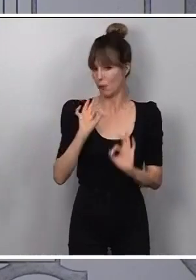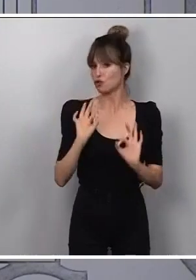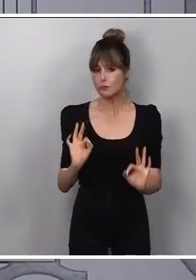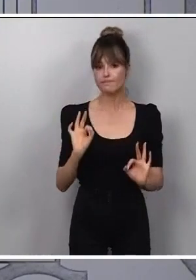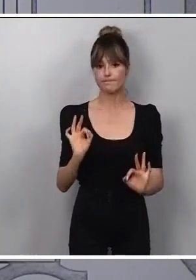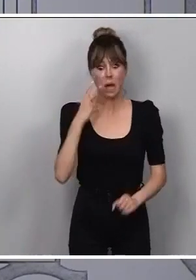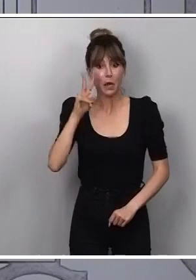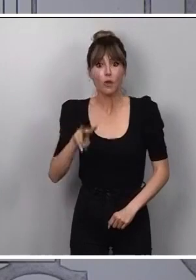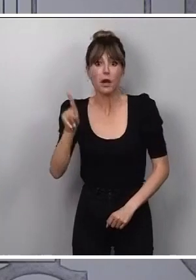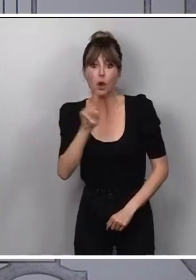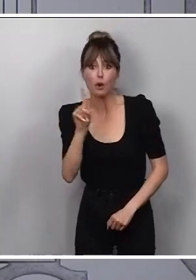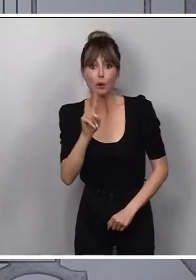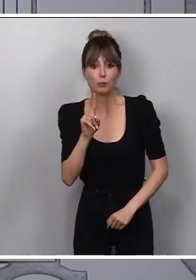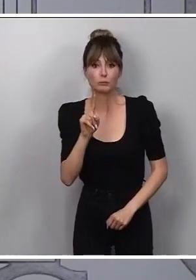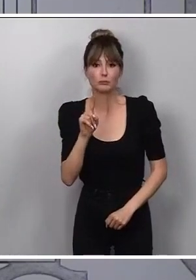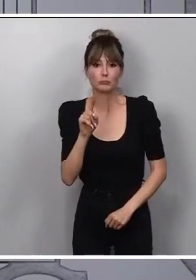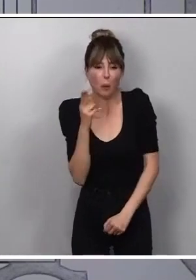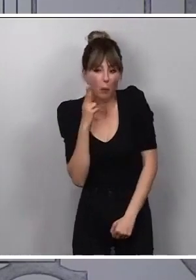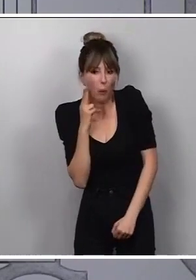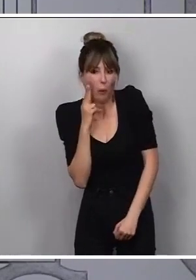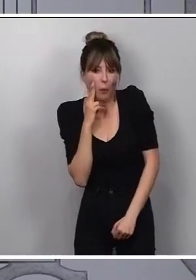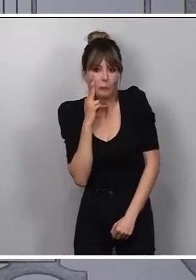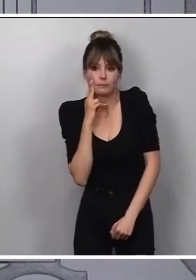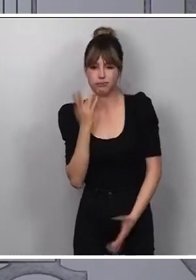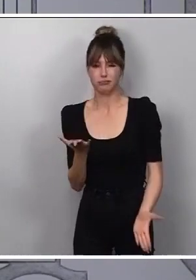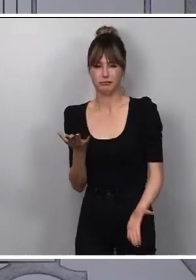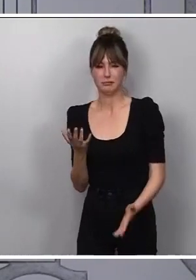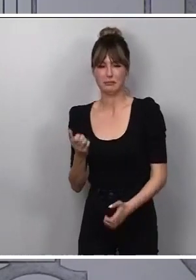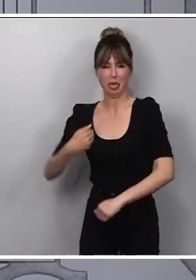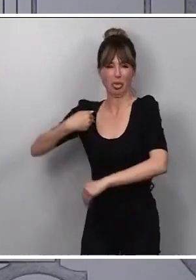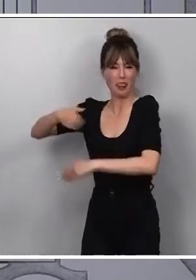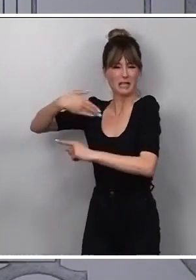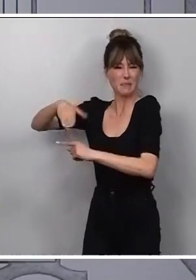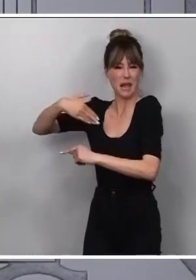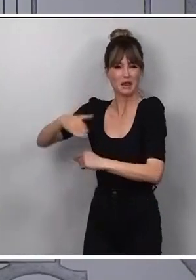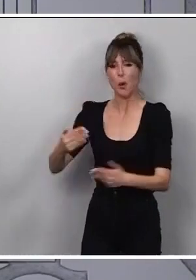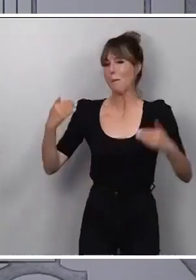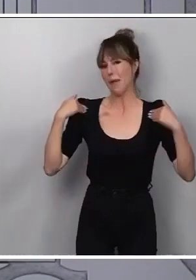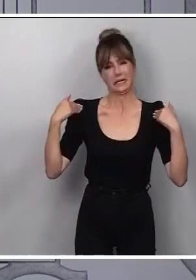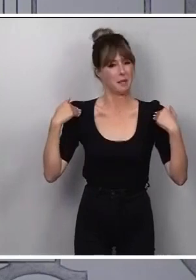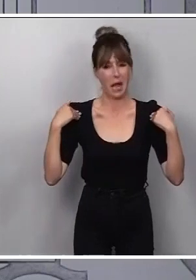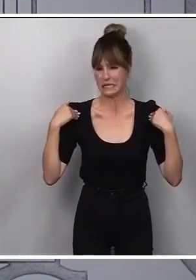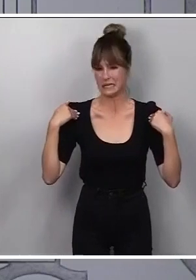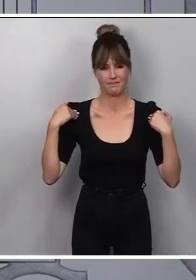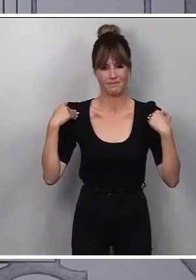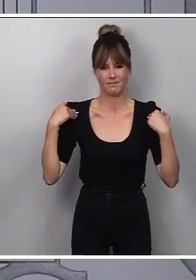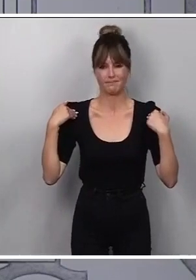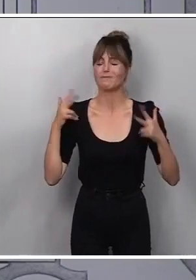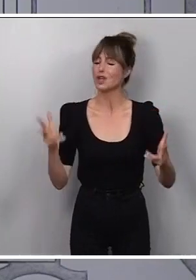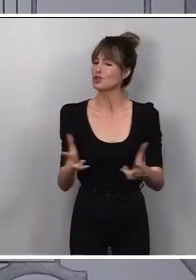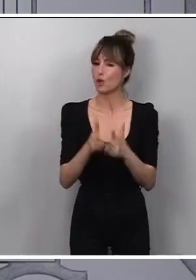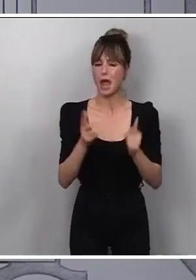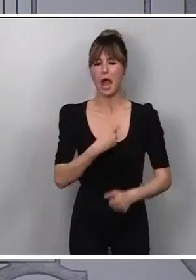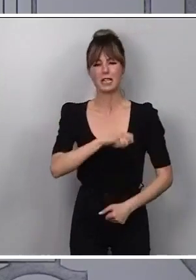recorro hacerlo así, no es solo cobarde, sino que es un absoluto desprecio por las víctimas, hacia la sociedad